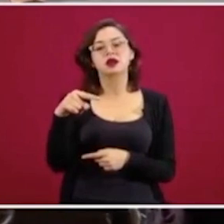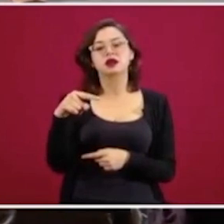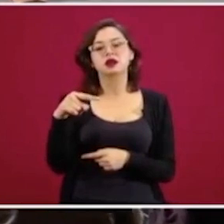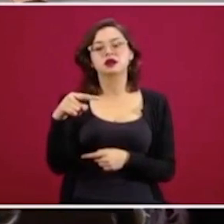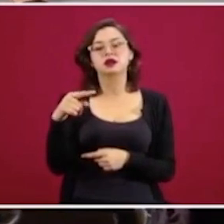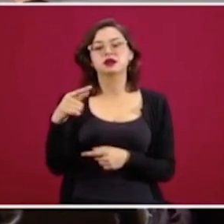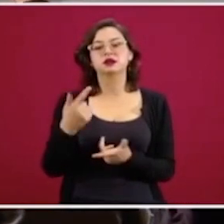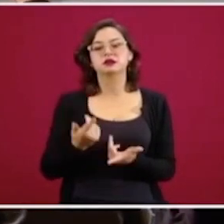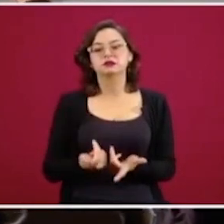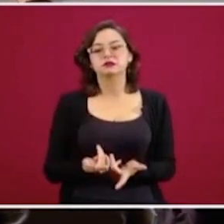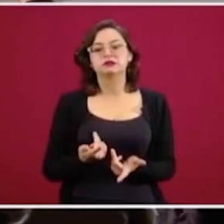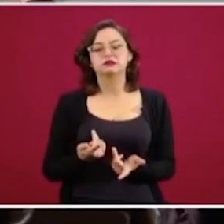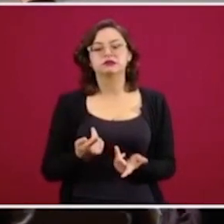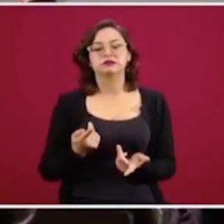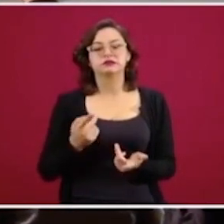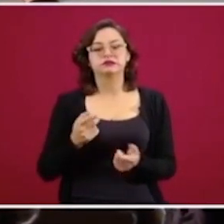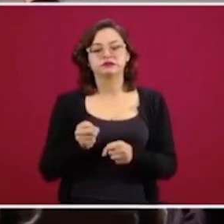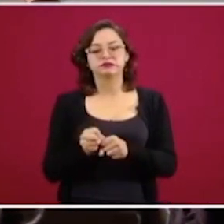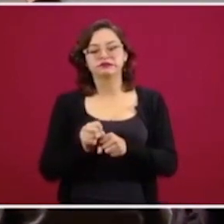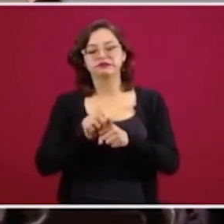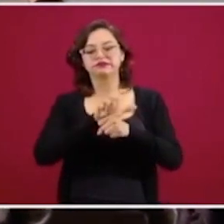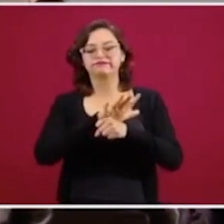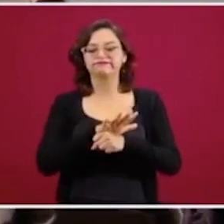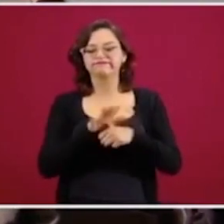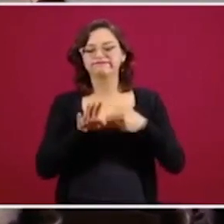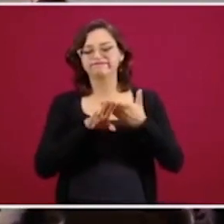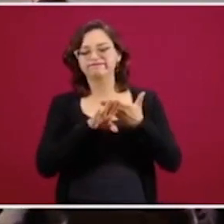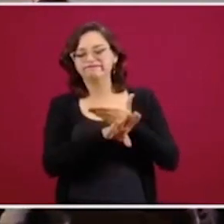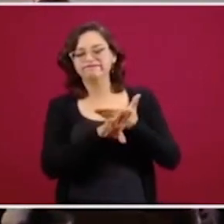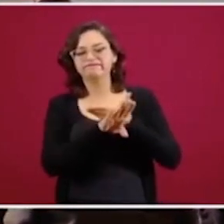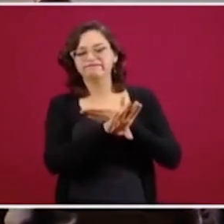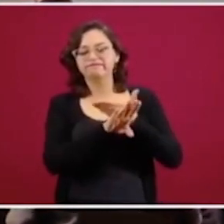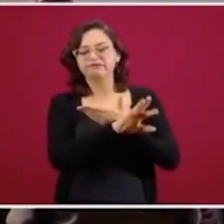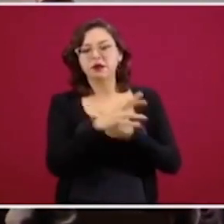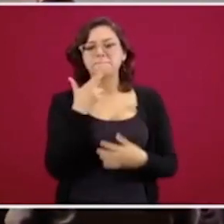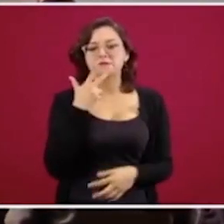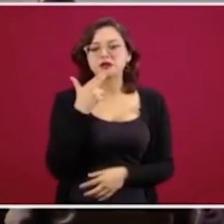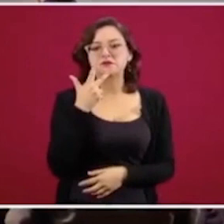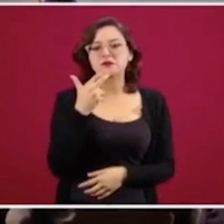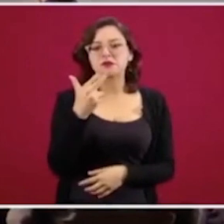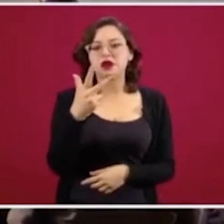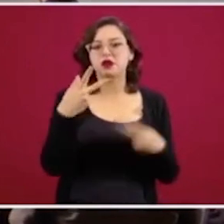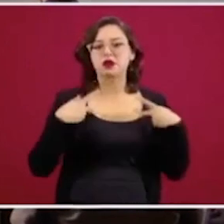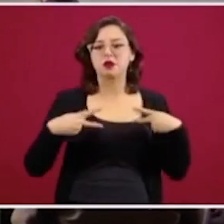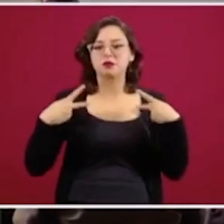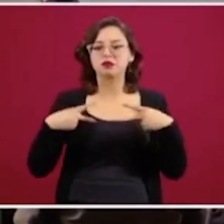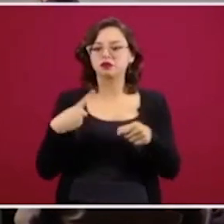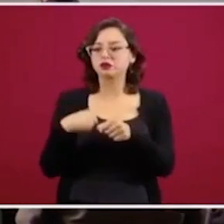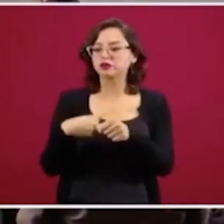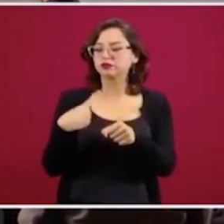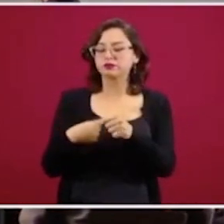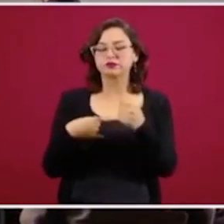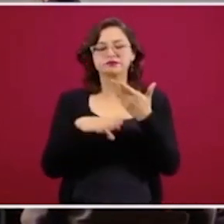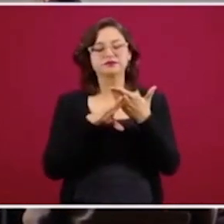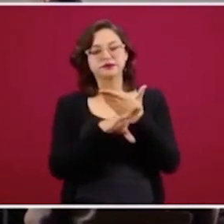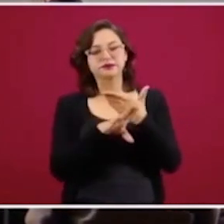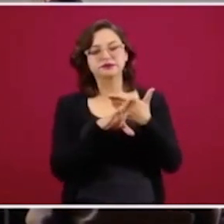manera posible el coronavirus y que no se enferme la gente,